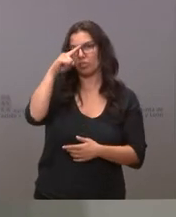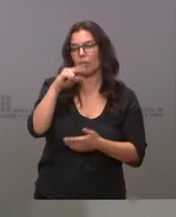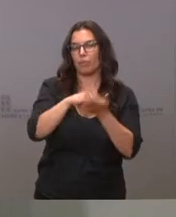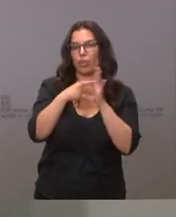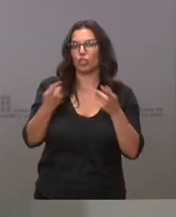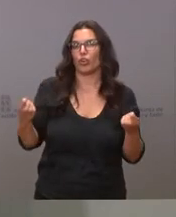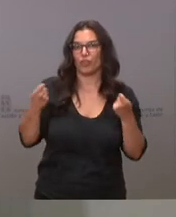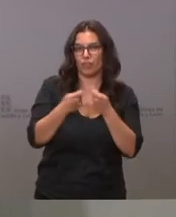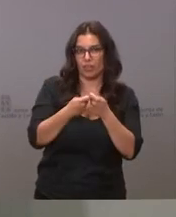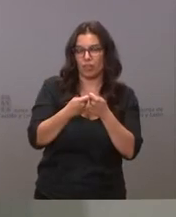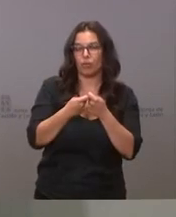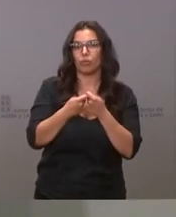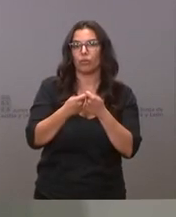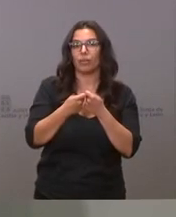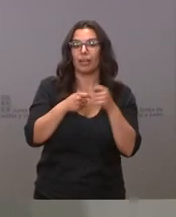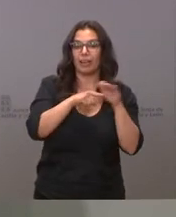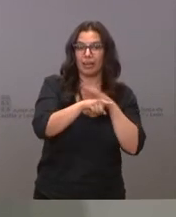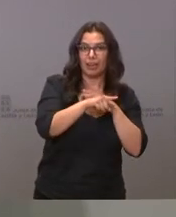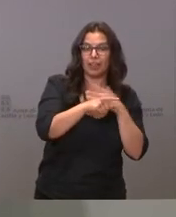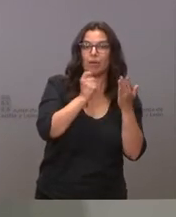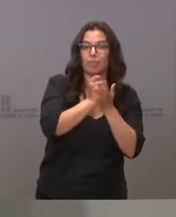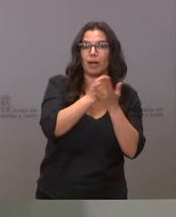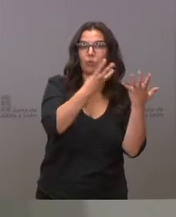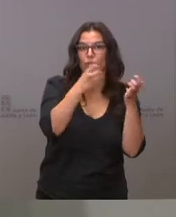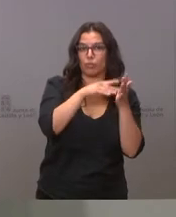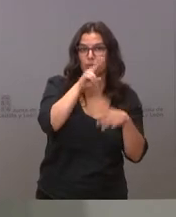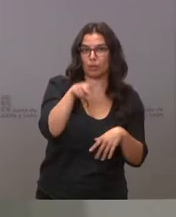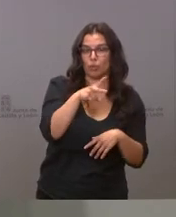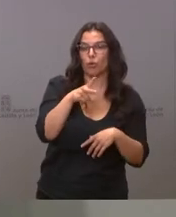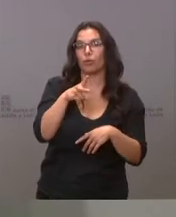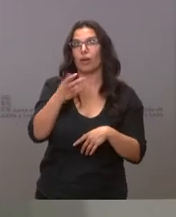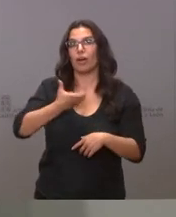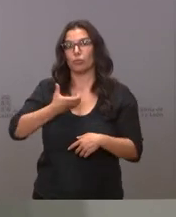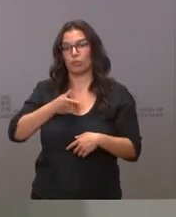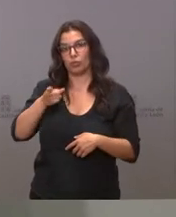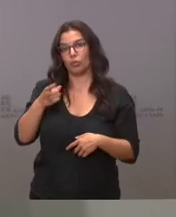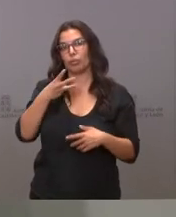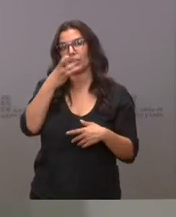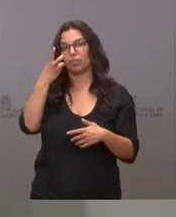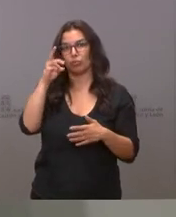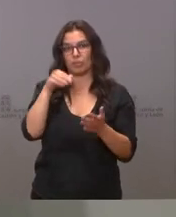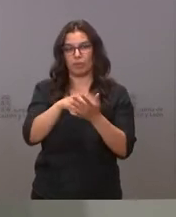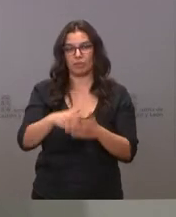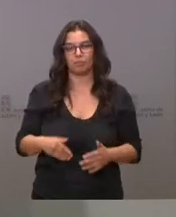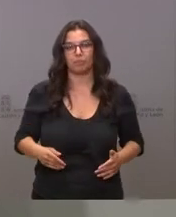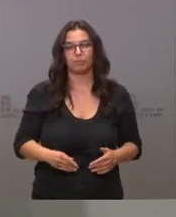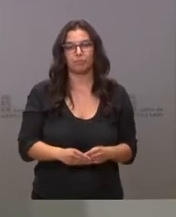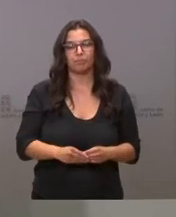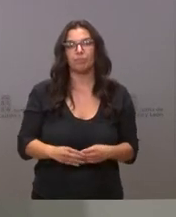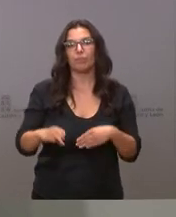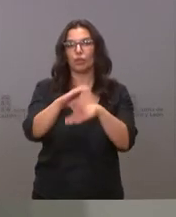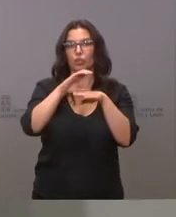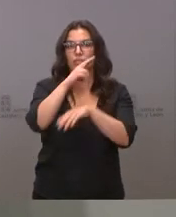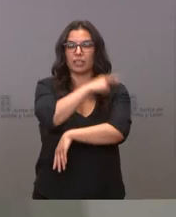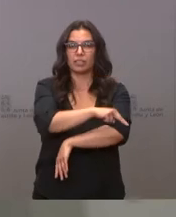en el cual la Gerencia va a aportar 800.000 euros y el consistorio 320.000. La Consejería de